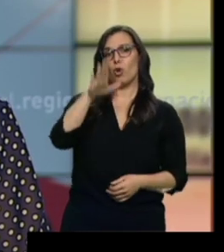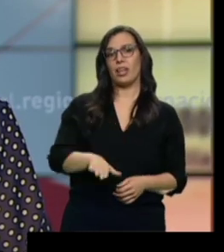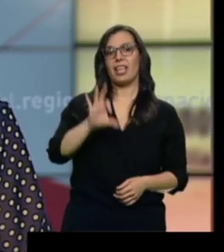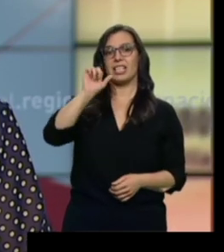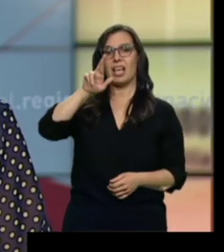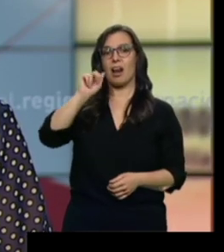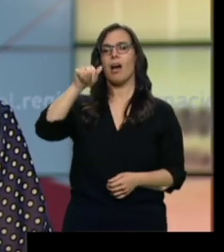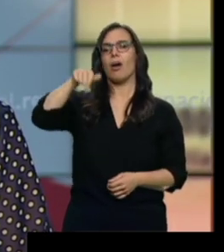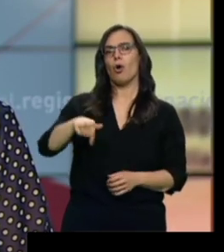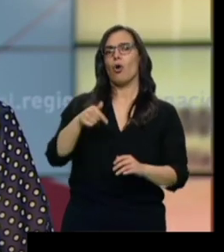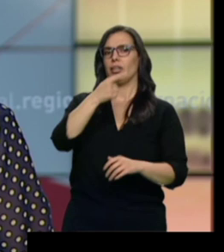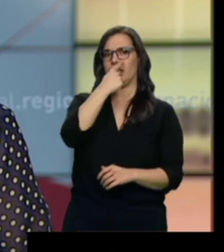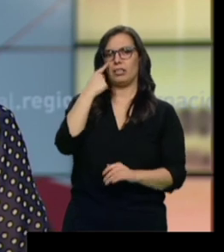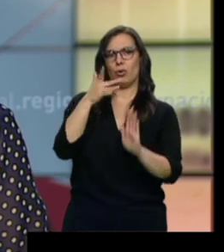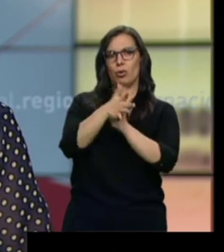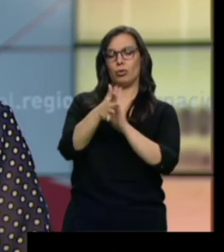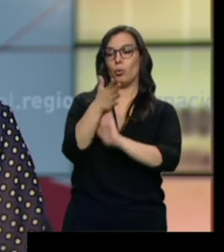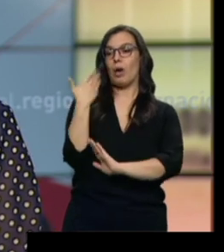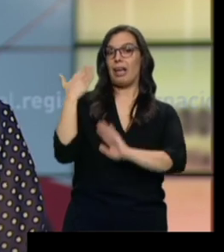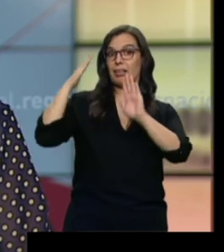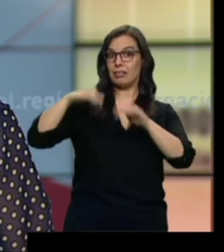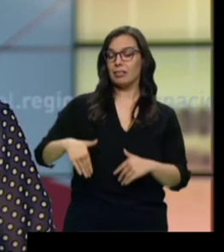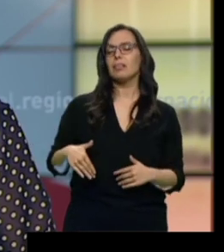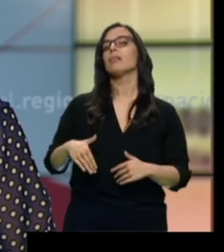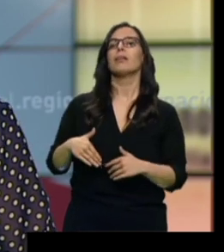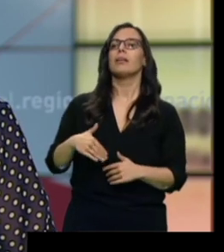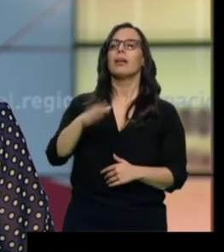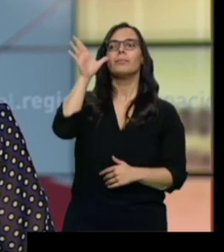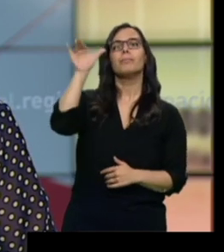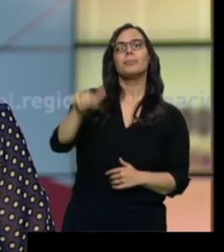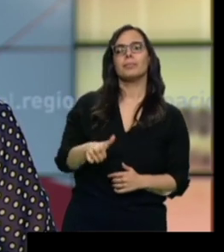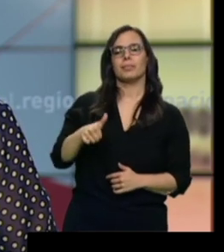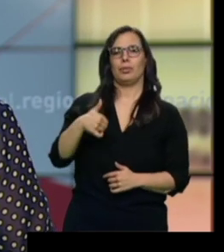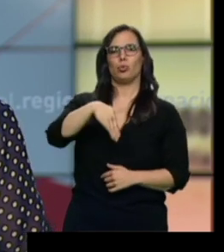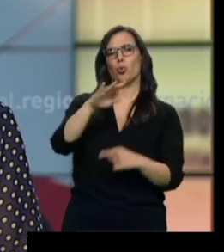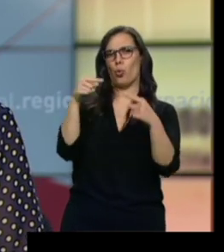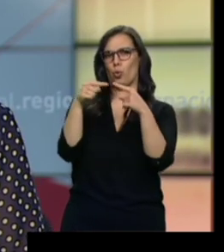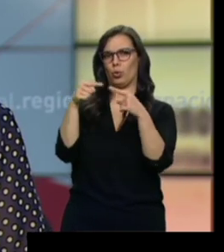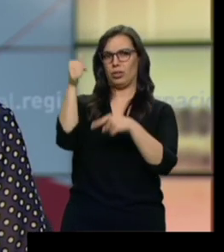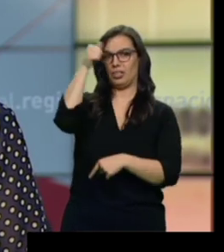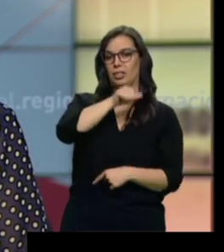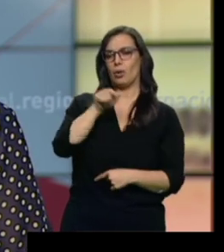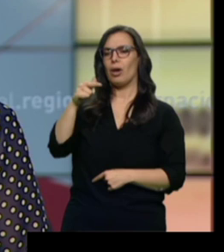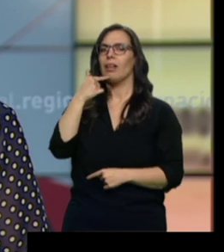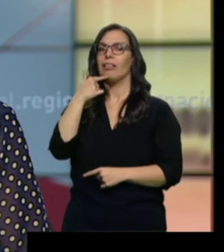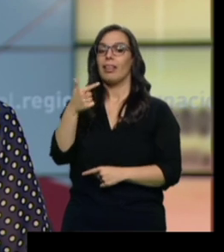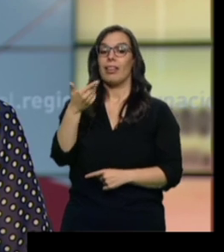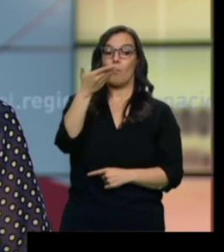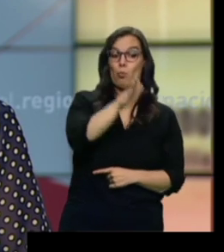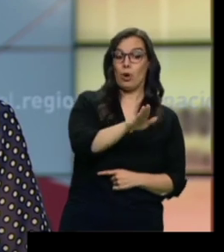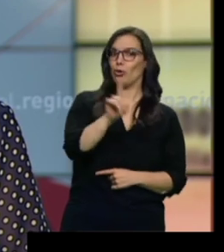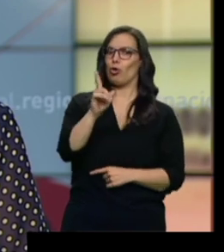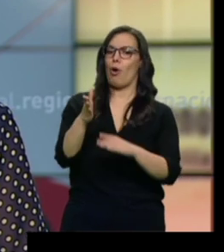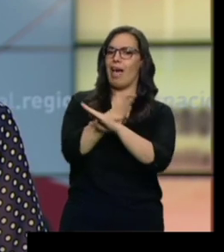seguirán declarando más testigos. En la última sesión ayer escuchamos a uno de los tíos de la niña. Ha contado que días antes de su muerte